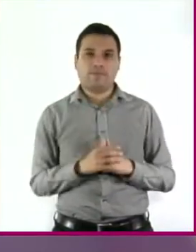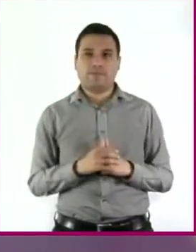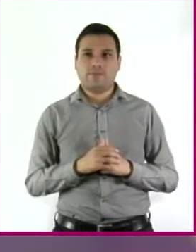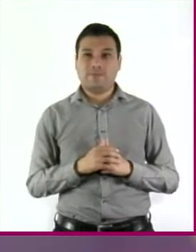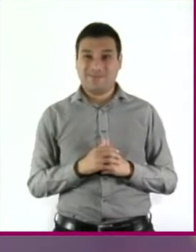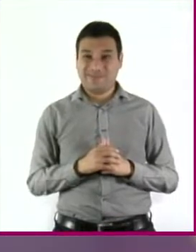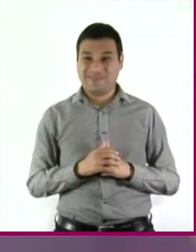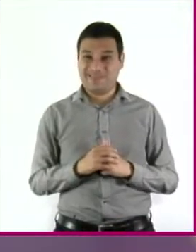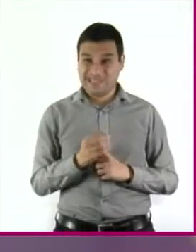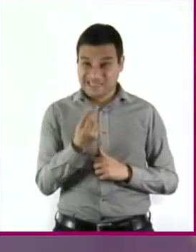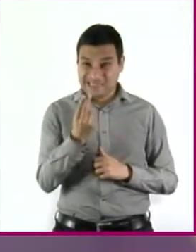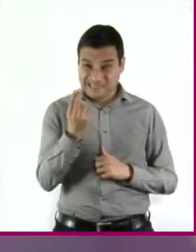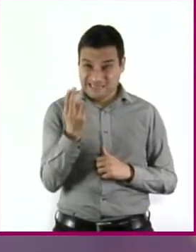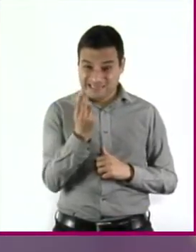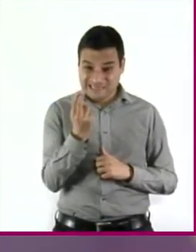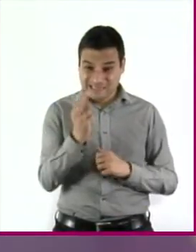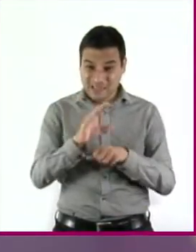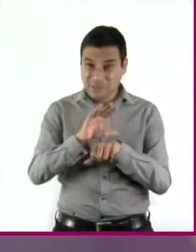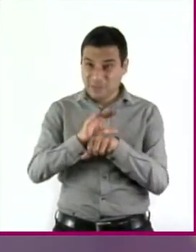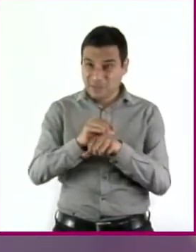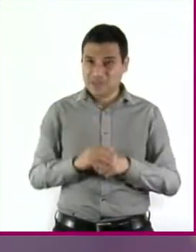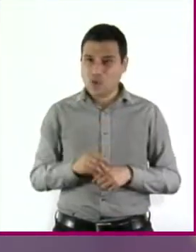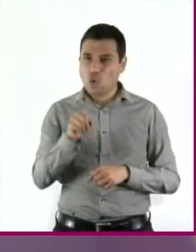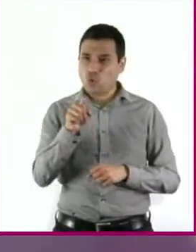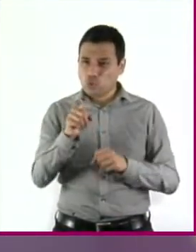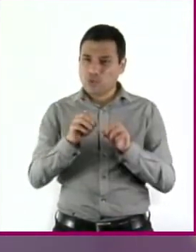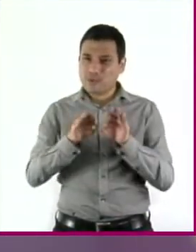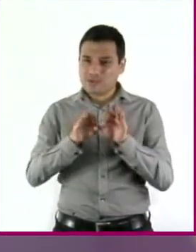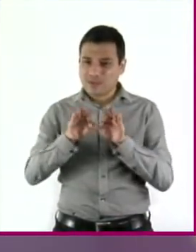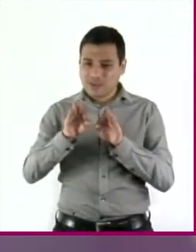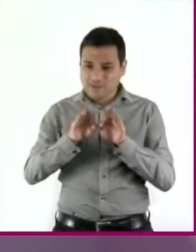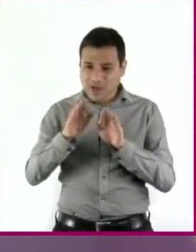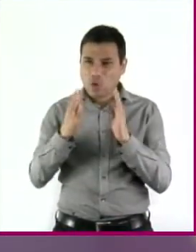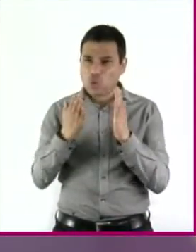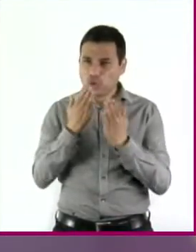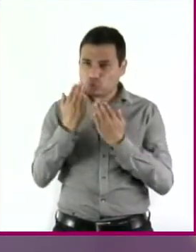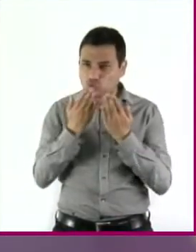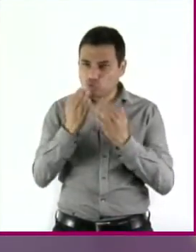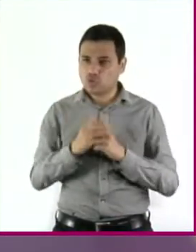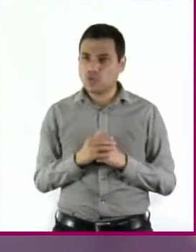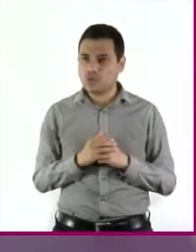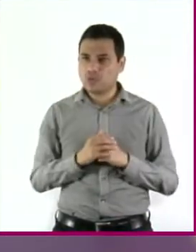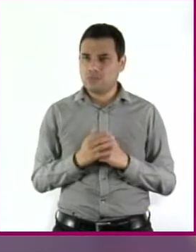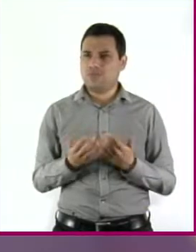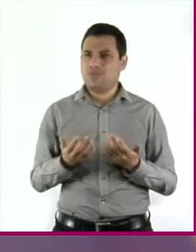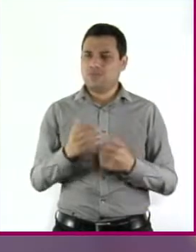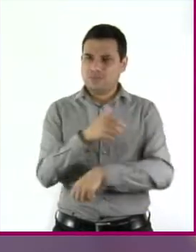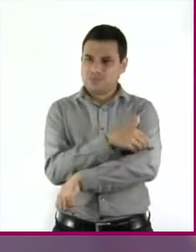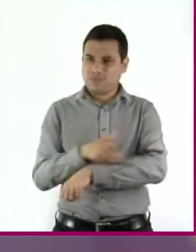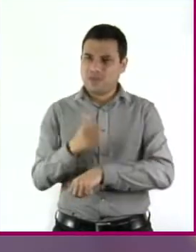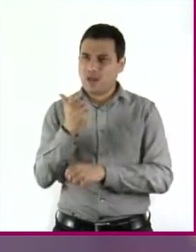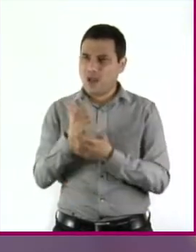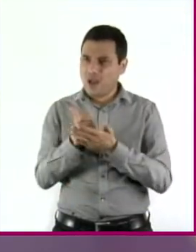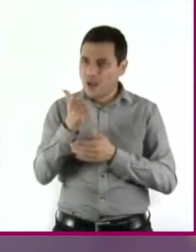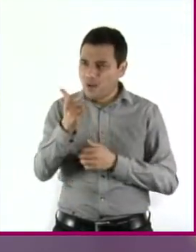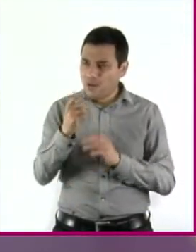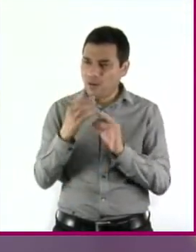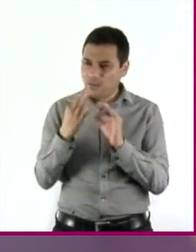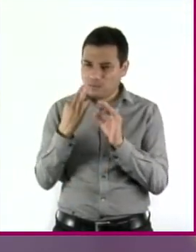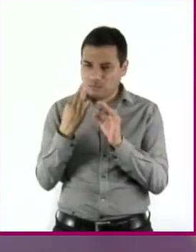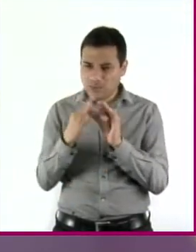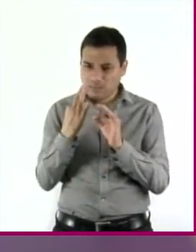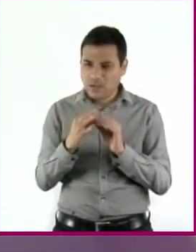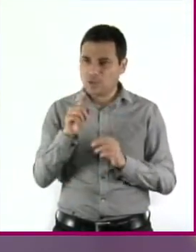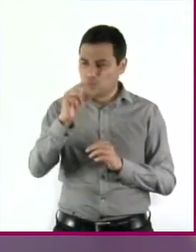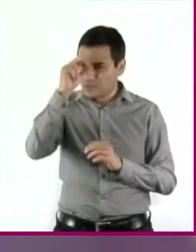¿Necesitas permiso? Tú trabajas y estudias. Aparte ayudas a los gastos de tu casa y eres bien aplicada. Ni